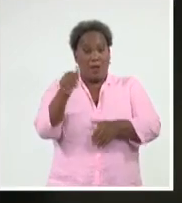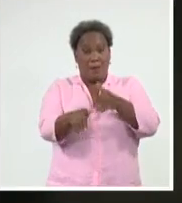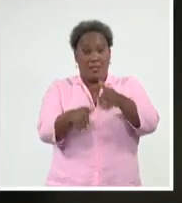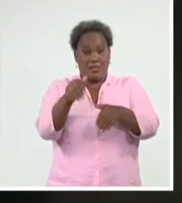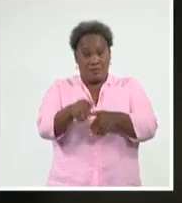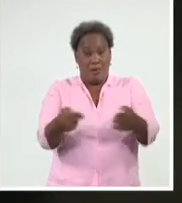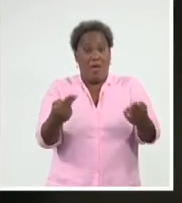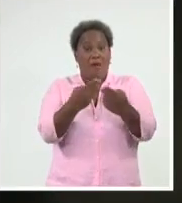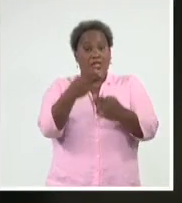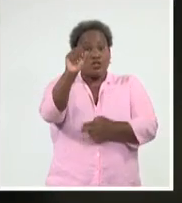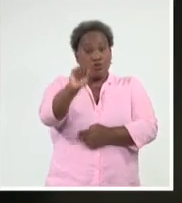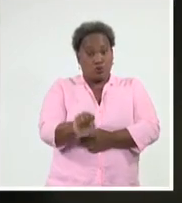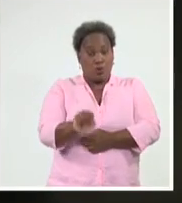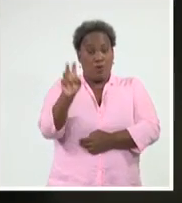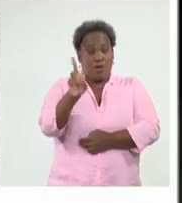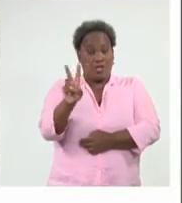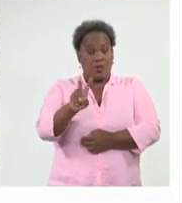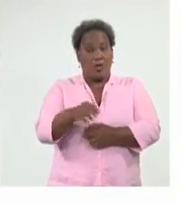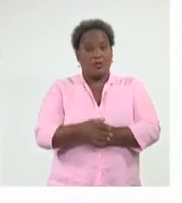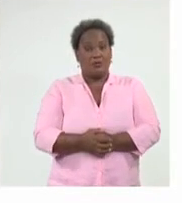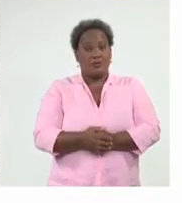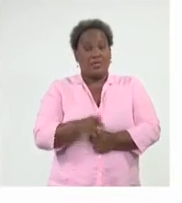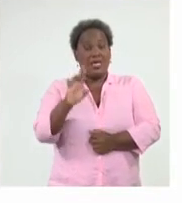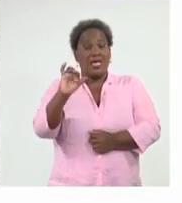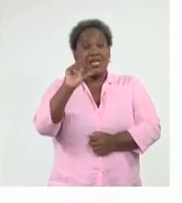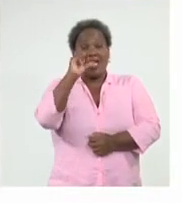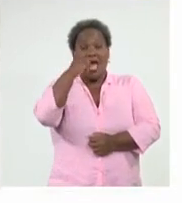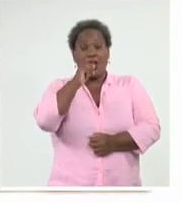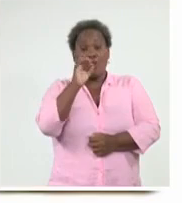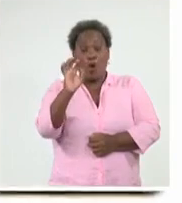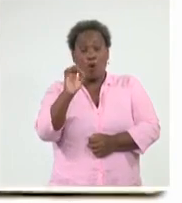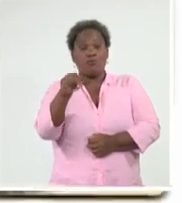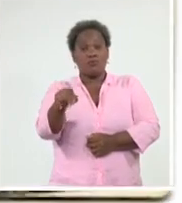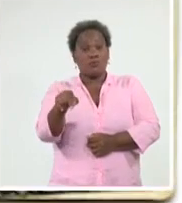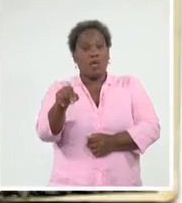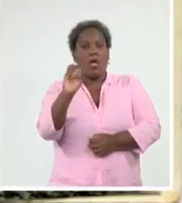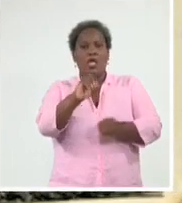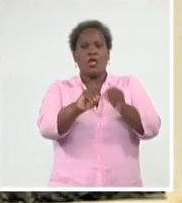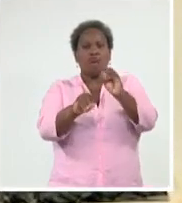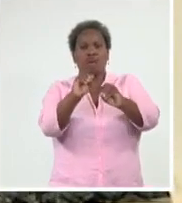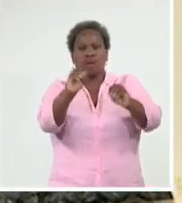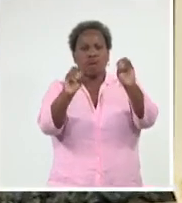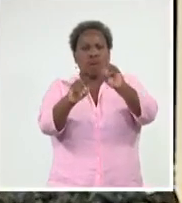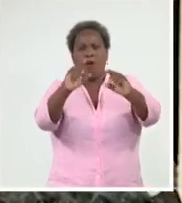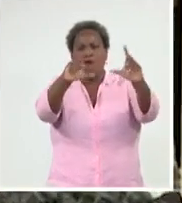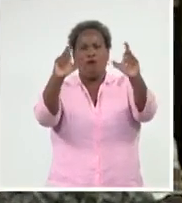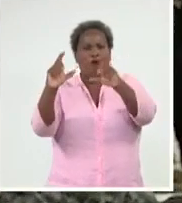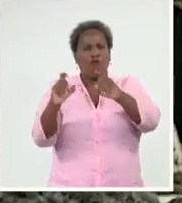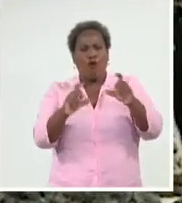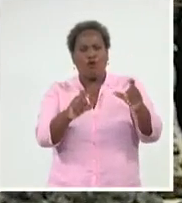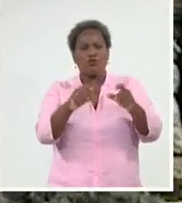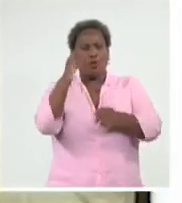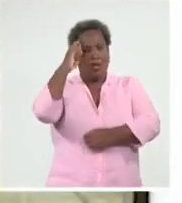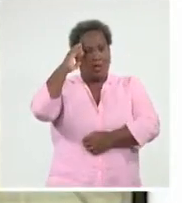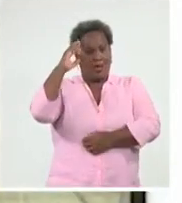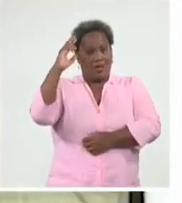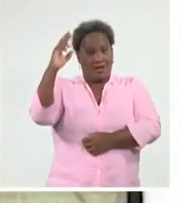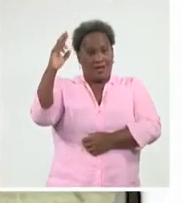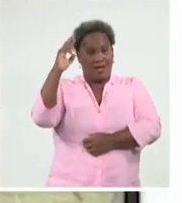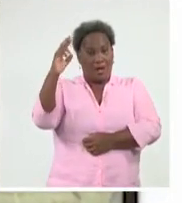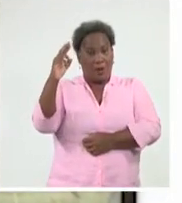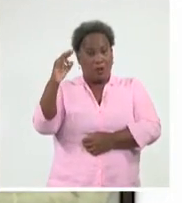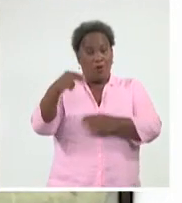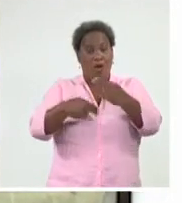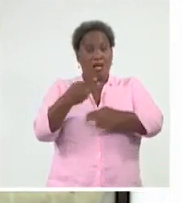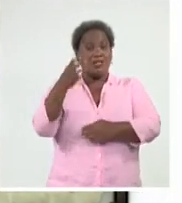Bienal del Sur. Ricardo Miguel Hernández, quien con la selección Collage de Fotografías Analógicas, Cuando el Recuerdo se convierte en polvo,